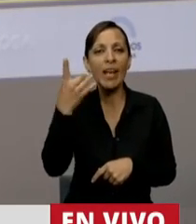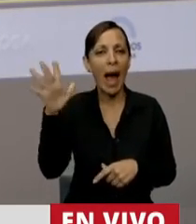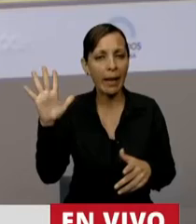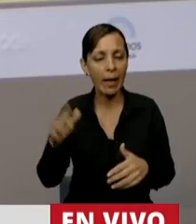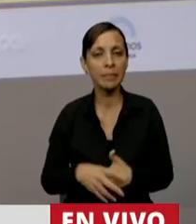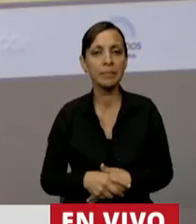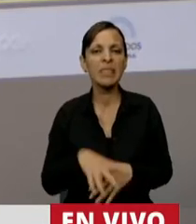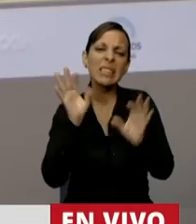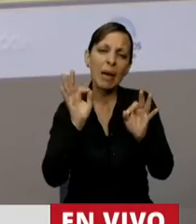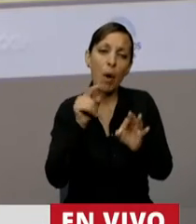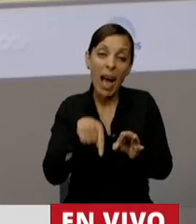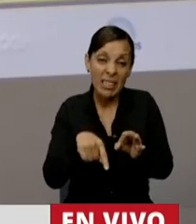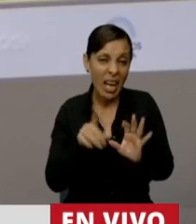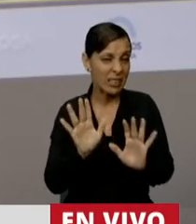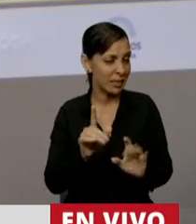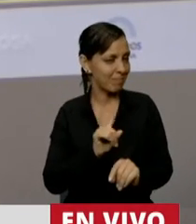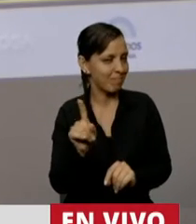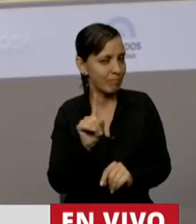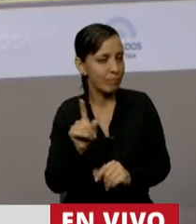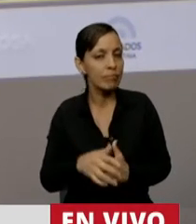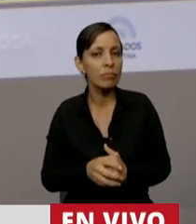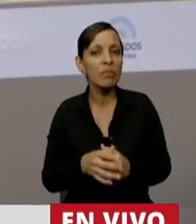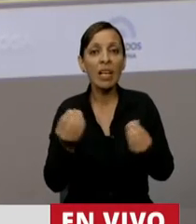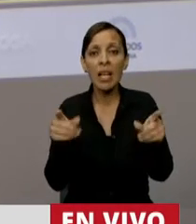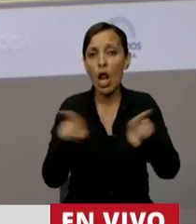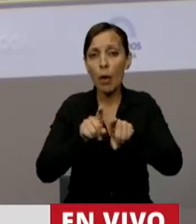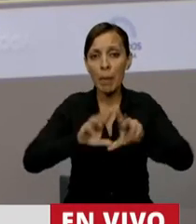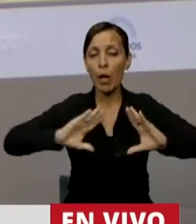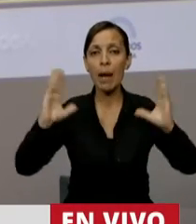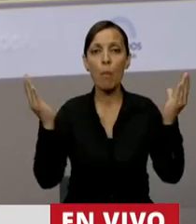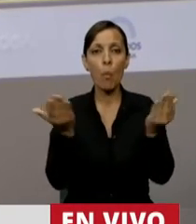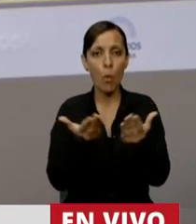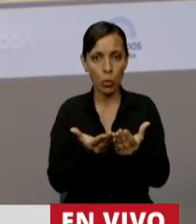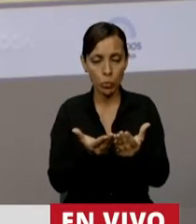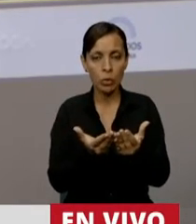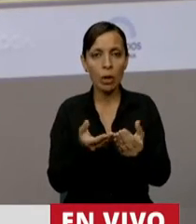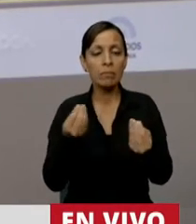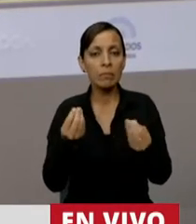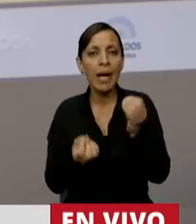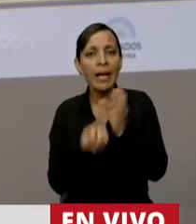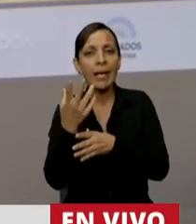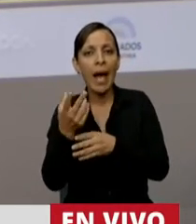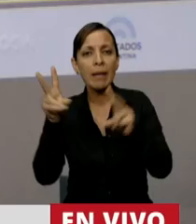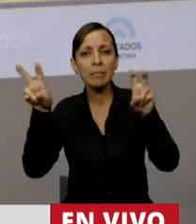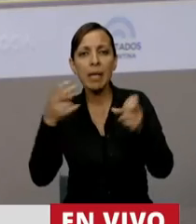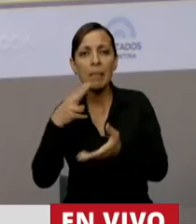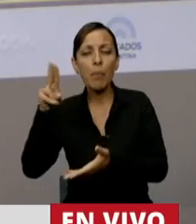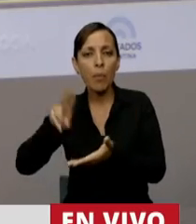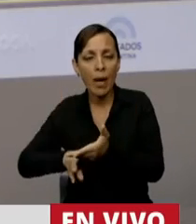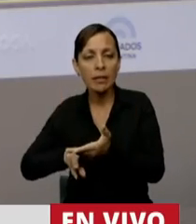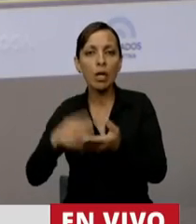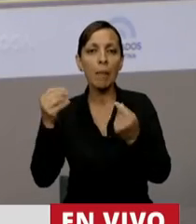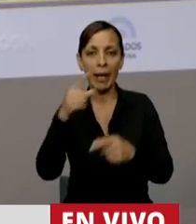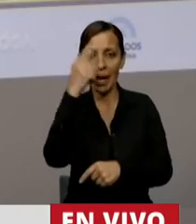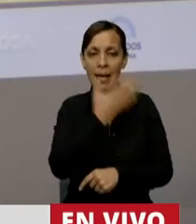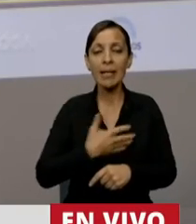Entendemos que no es tan extraordinario, es lo que hace el resto del mundo, que es generar cuestiones impositivas para que el Estado